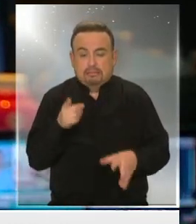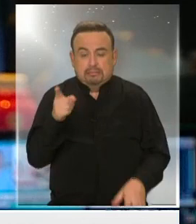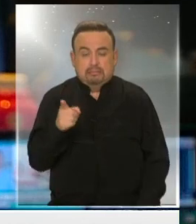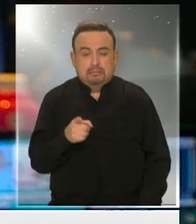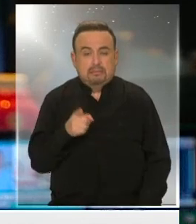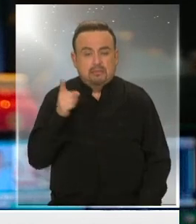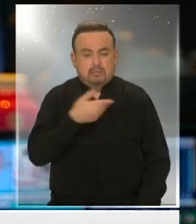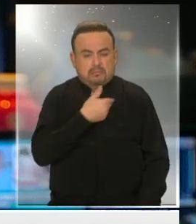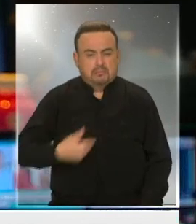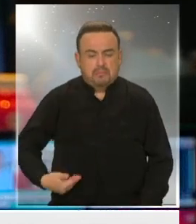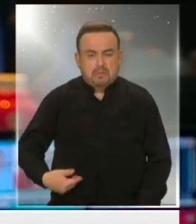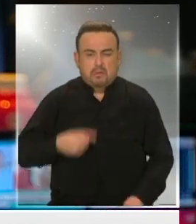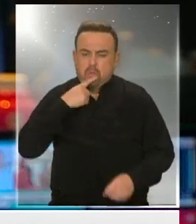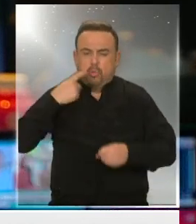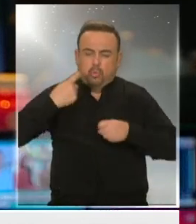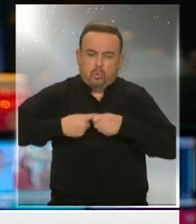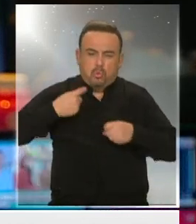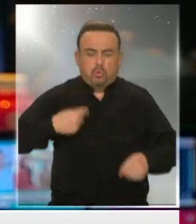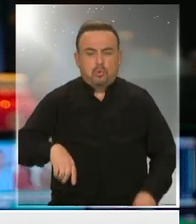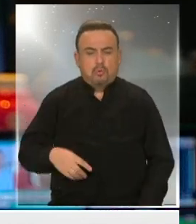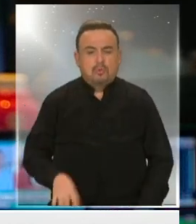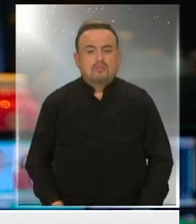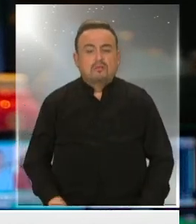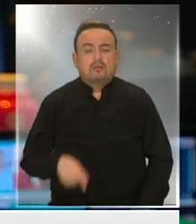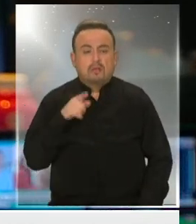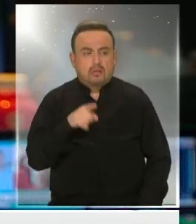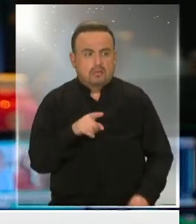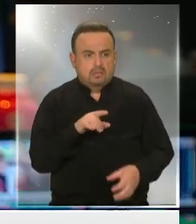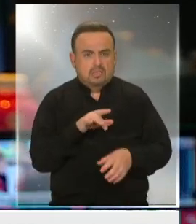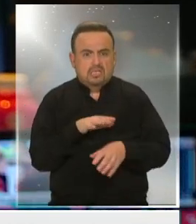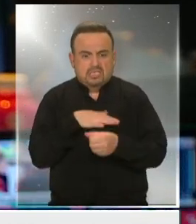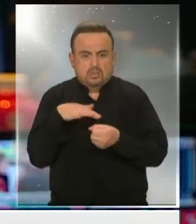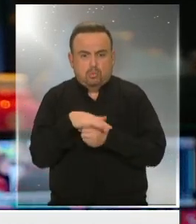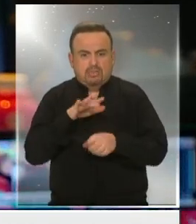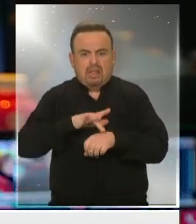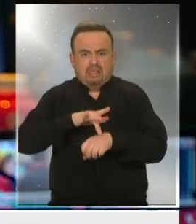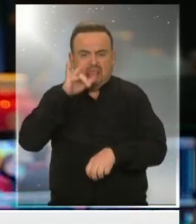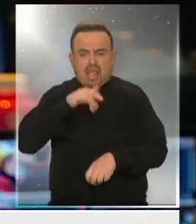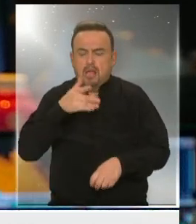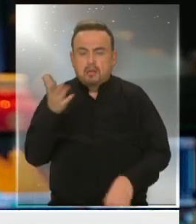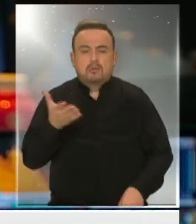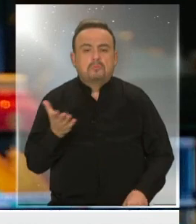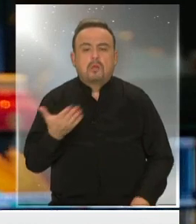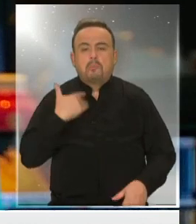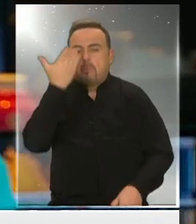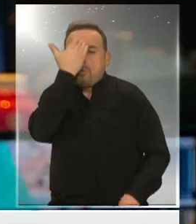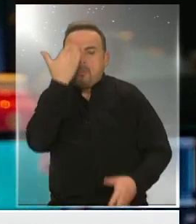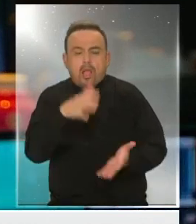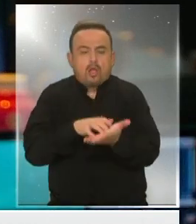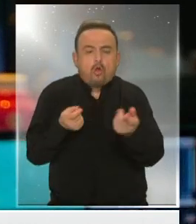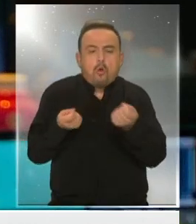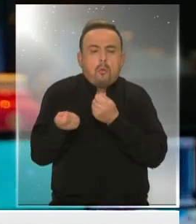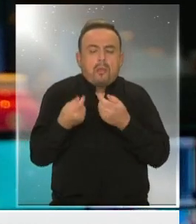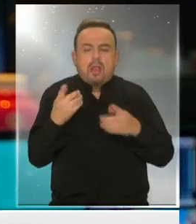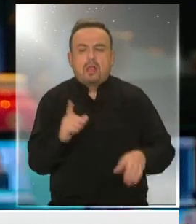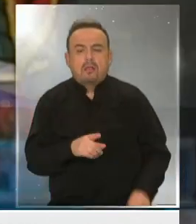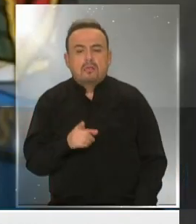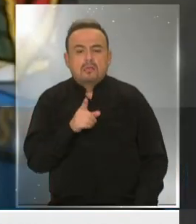su mandatario, su presidente Jair Bolsonaro, ante la gravedad de la emergencia. Pablo Soto nos va a contar más en el informe.